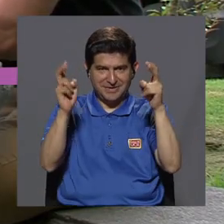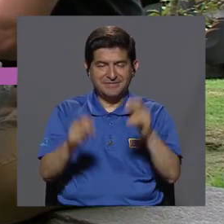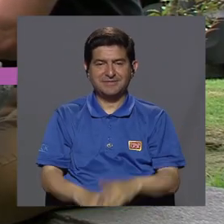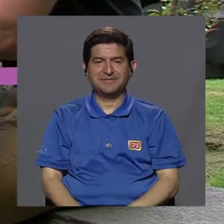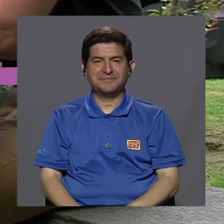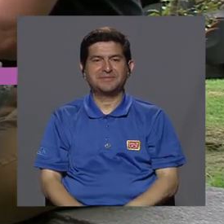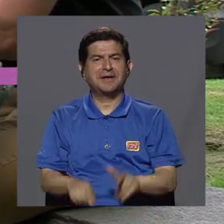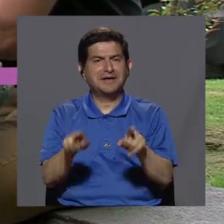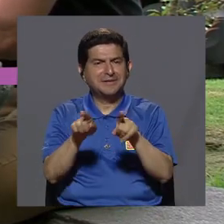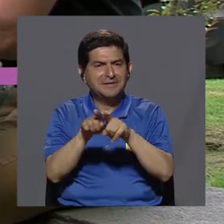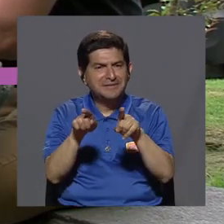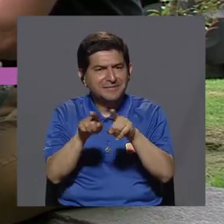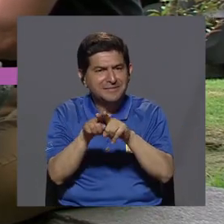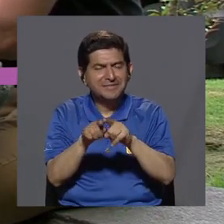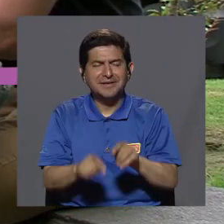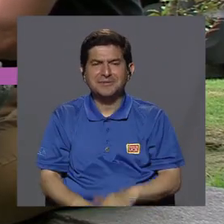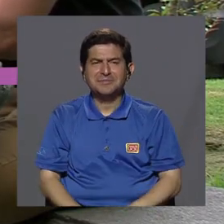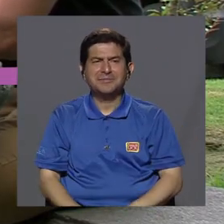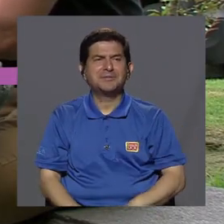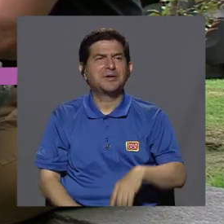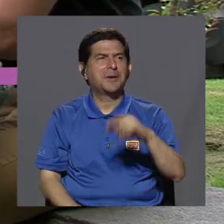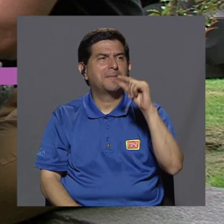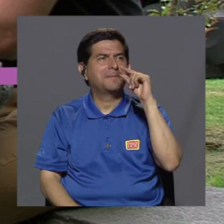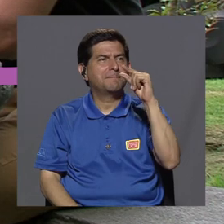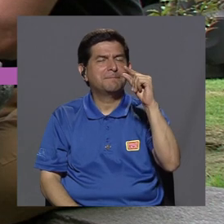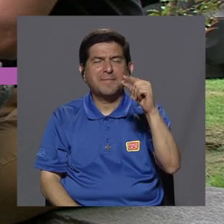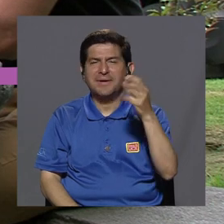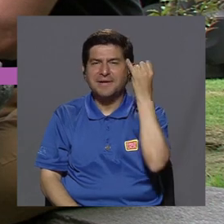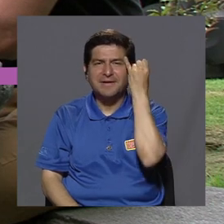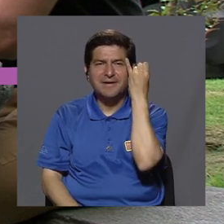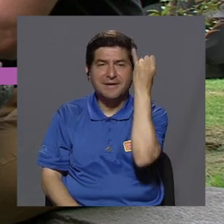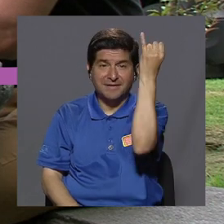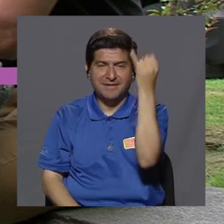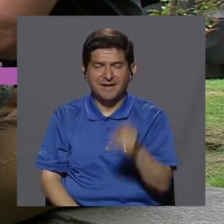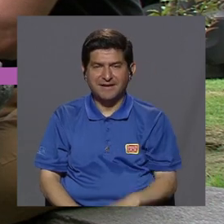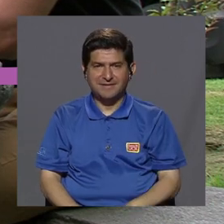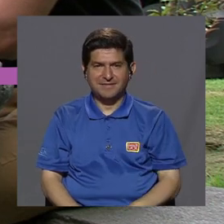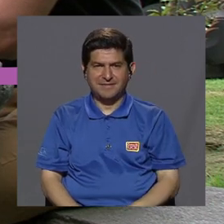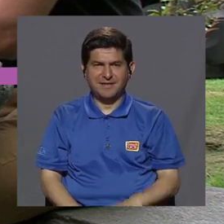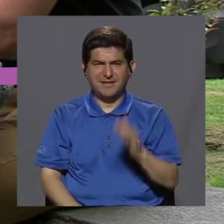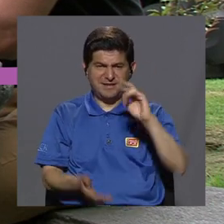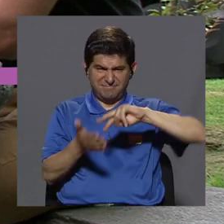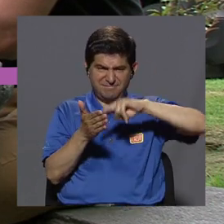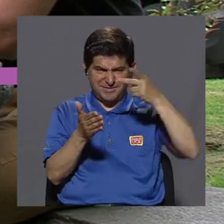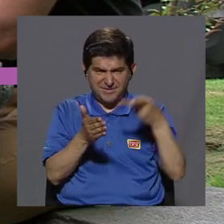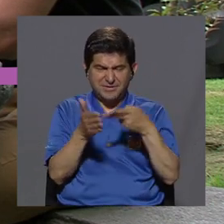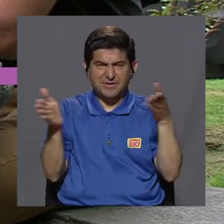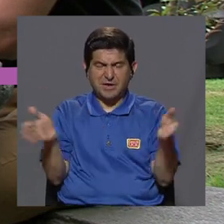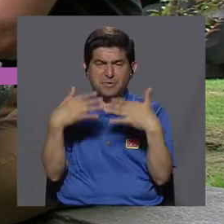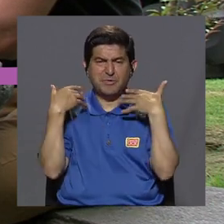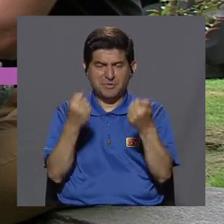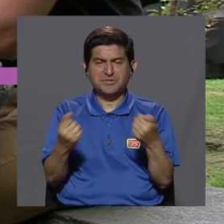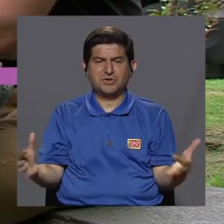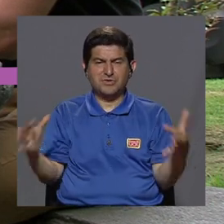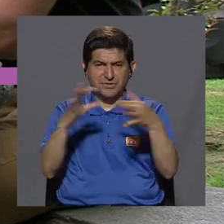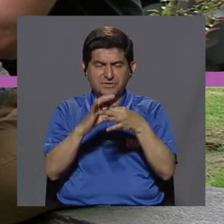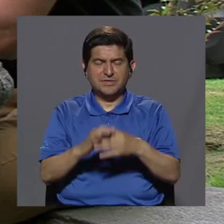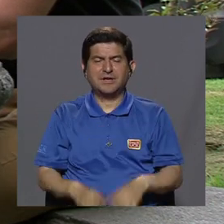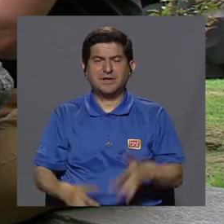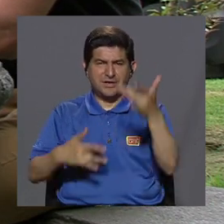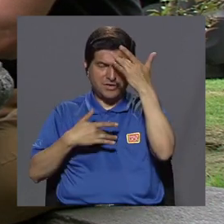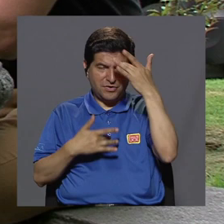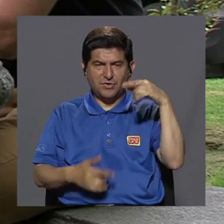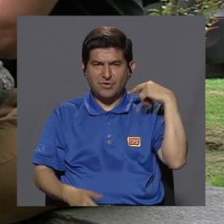tema, habernos dado ese pequeño inicio, digamos, de conocer lo que tiene que ver la promoción de la salud con las